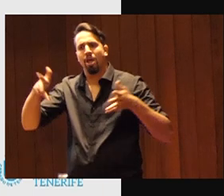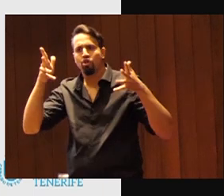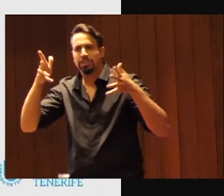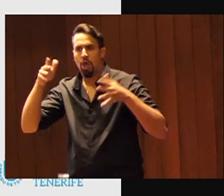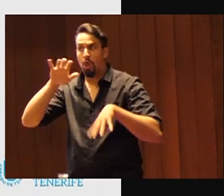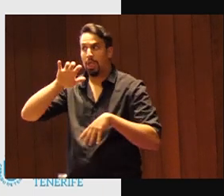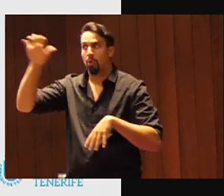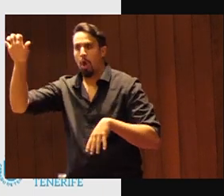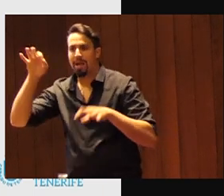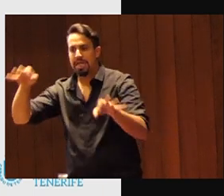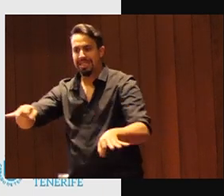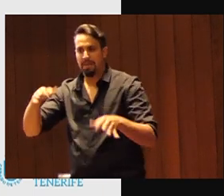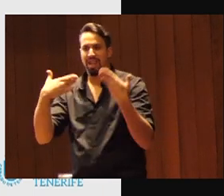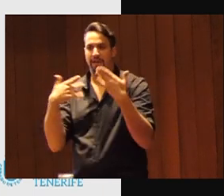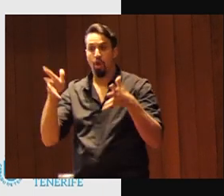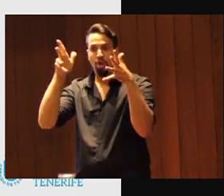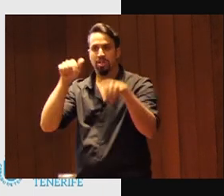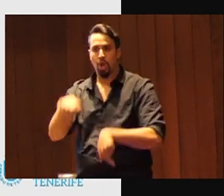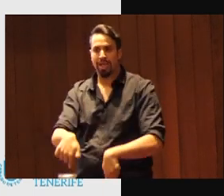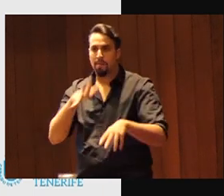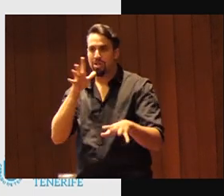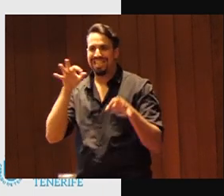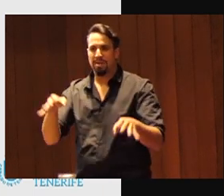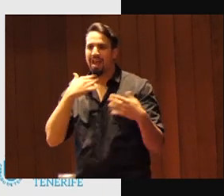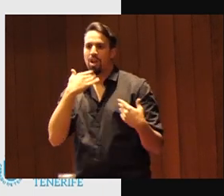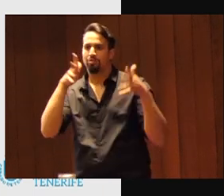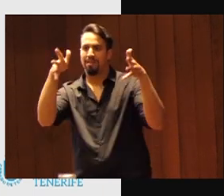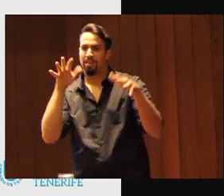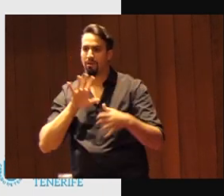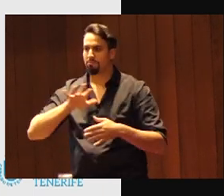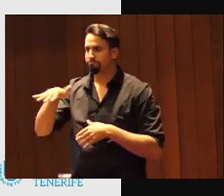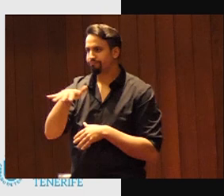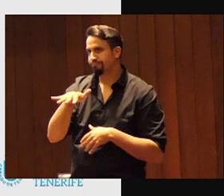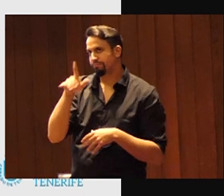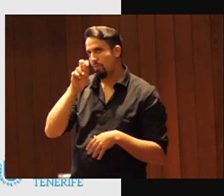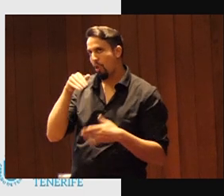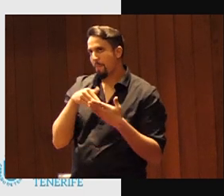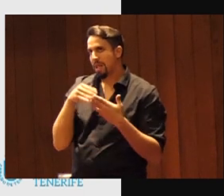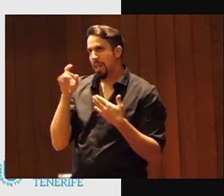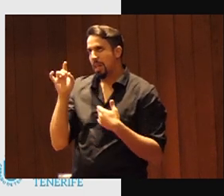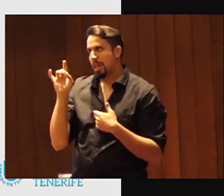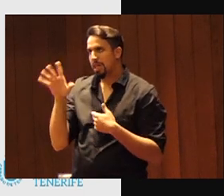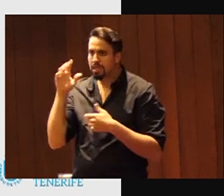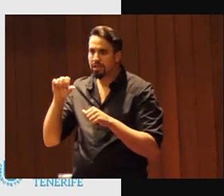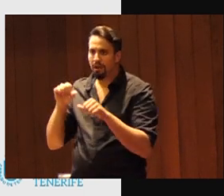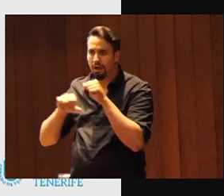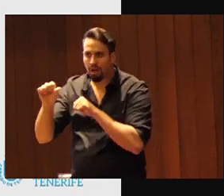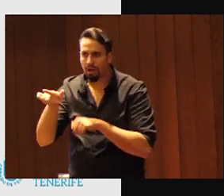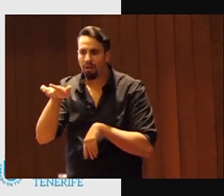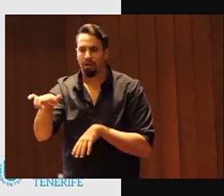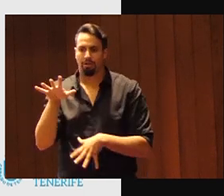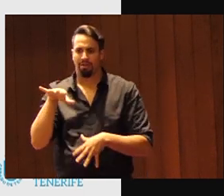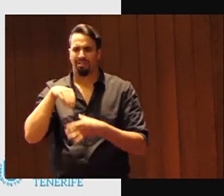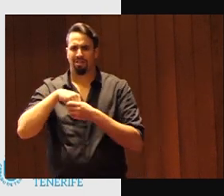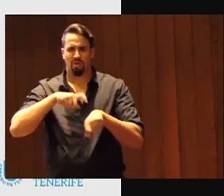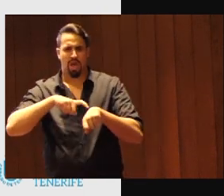siempre hablo de esta recomendación porque existe una recomendación específica desde 2015 en la que se incluyen todos